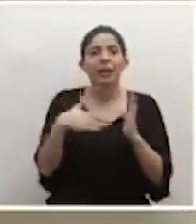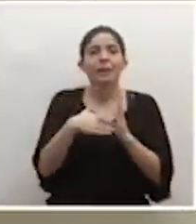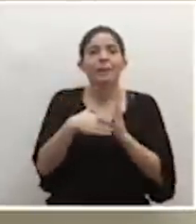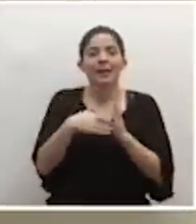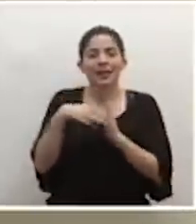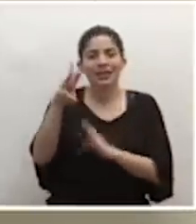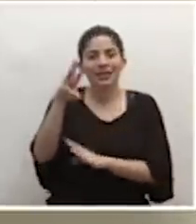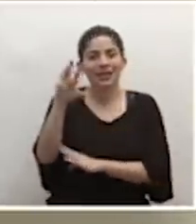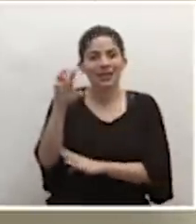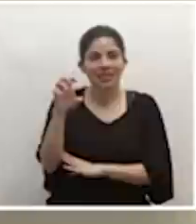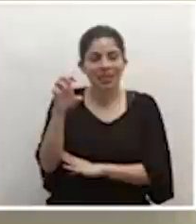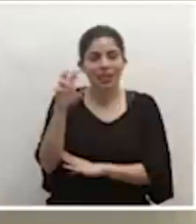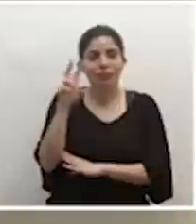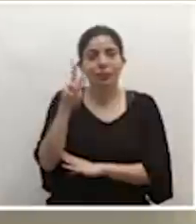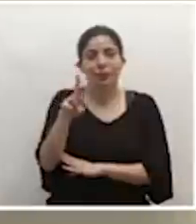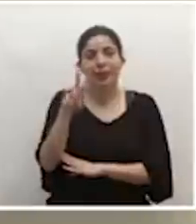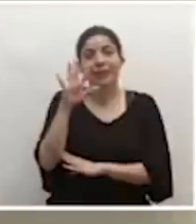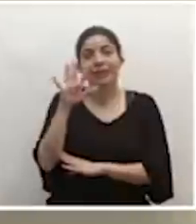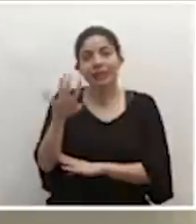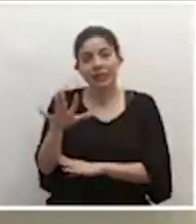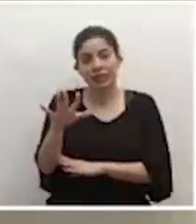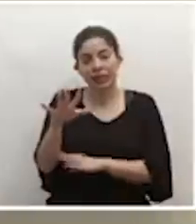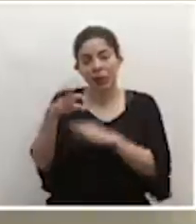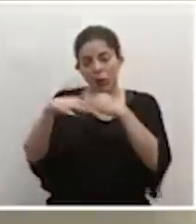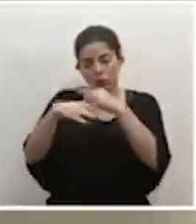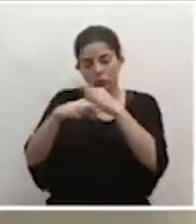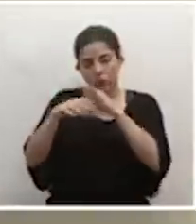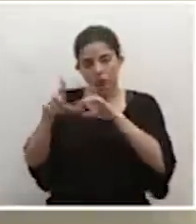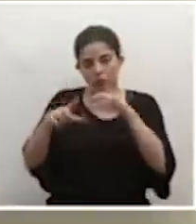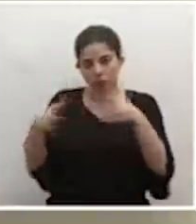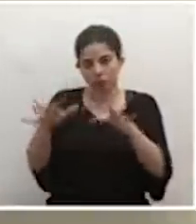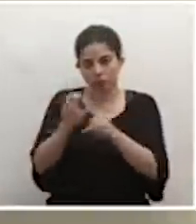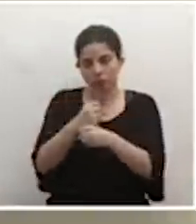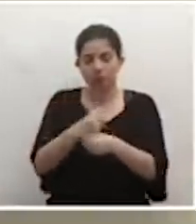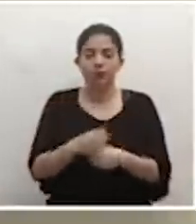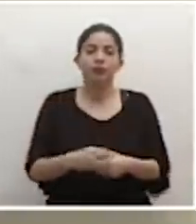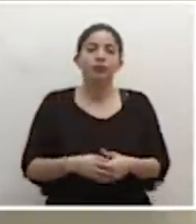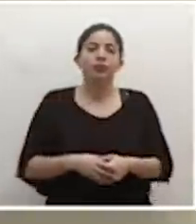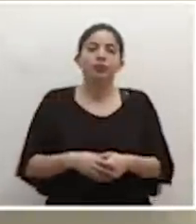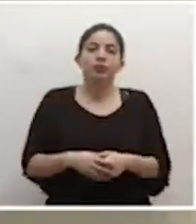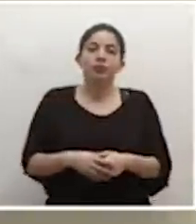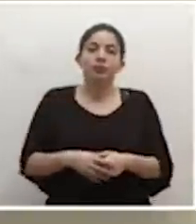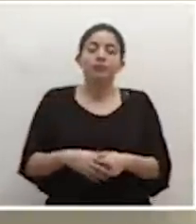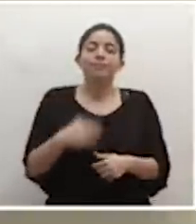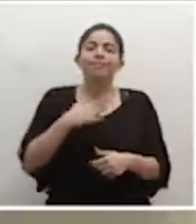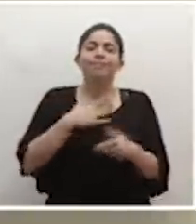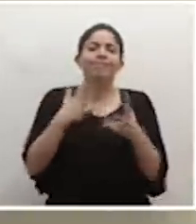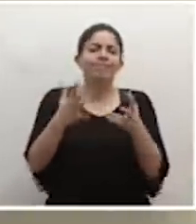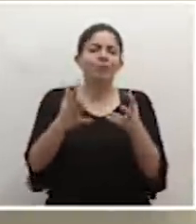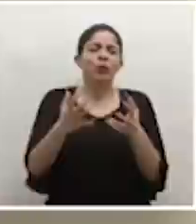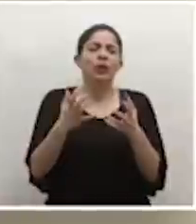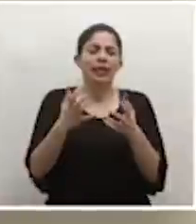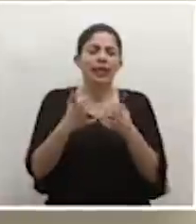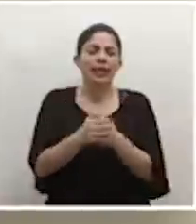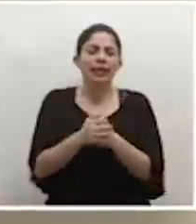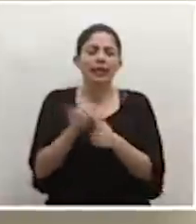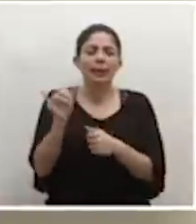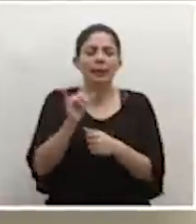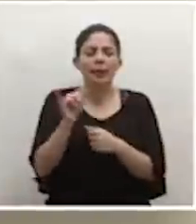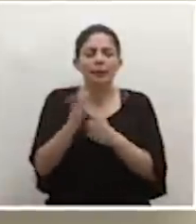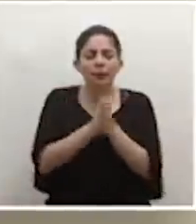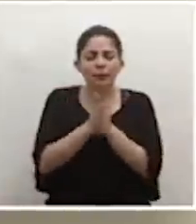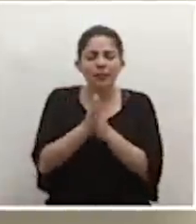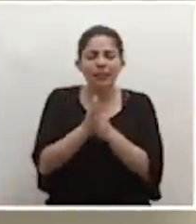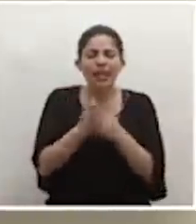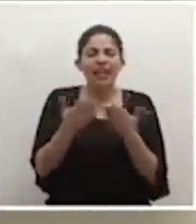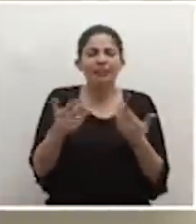625 muestras. Quería también aprovechar a hacer